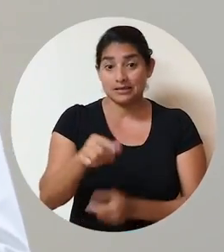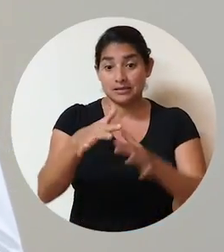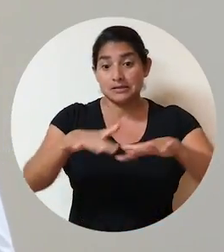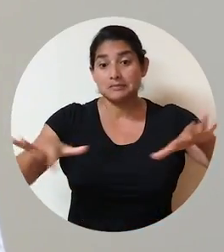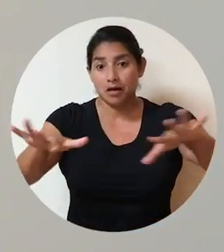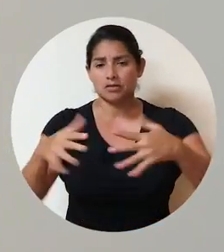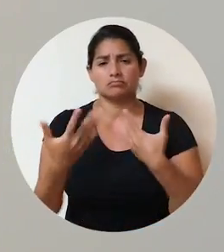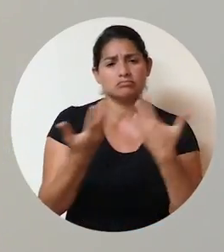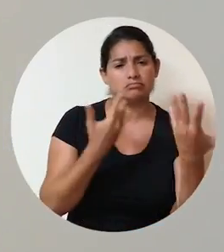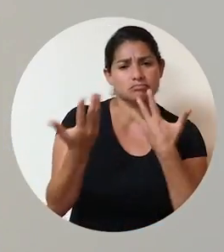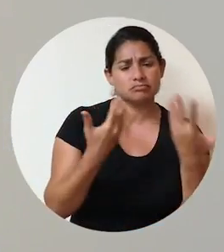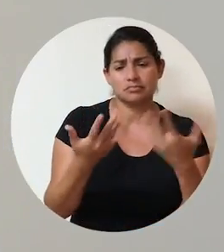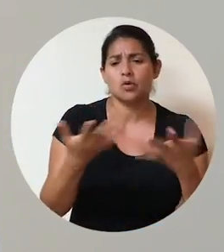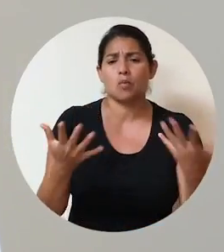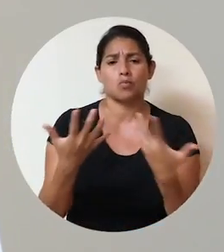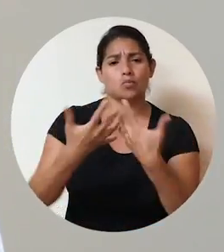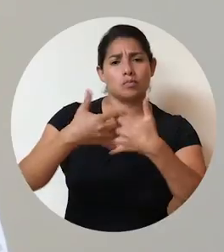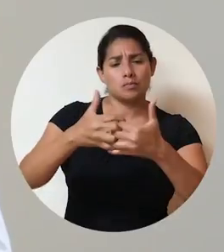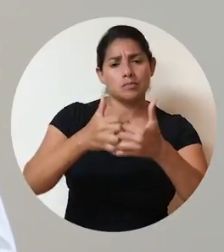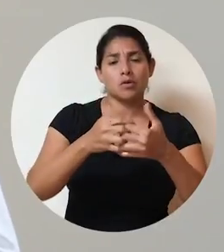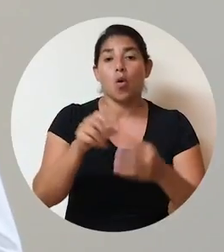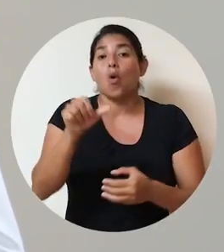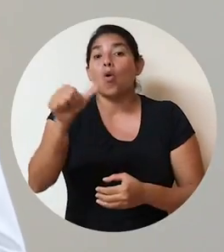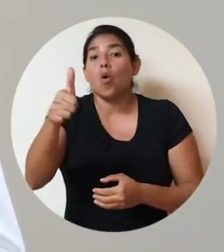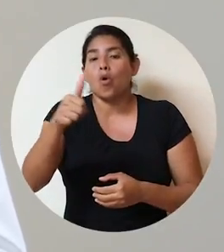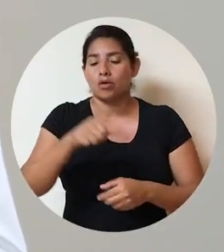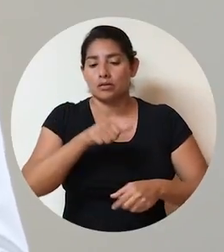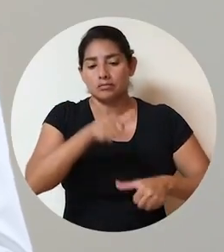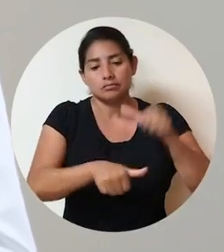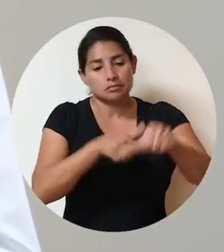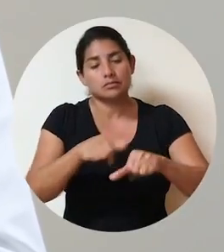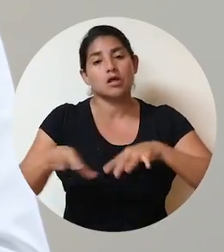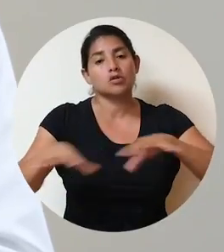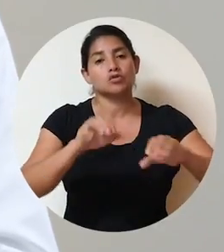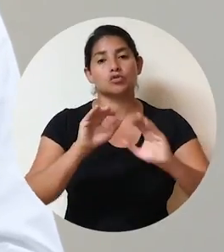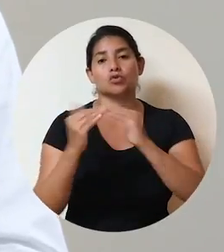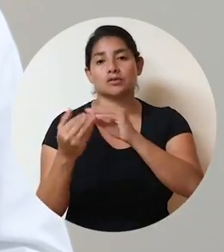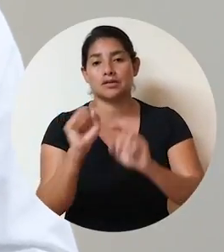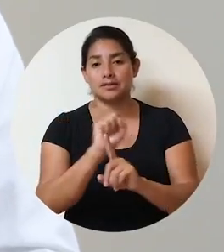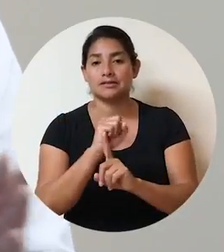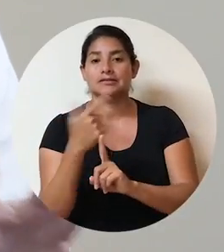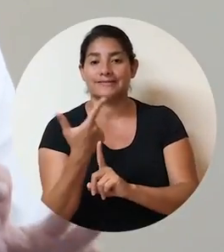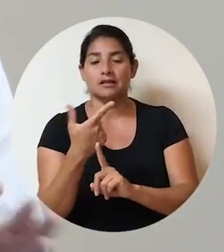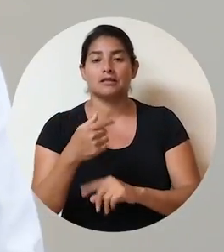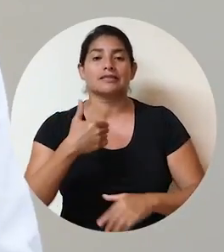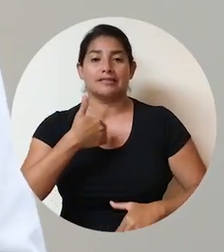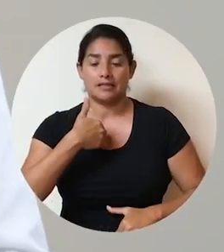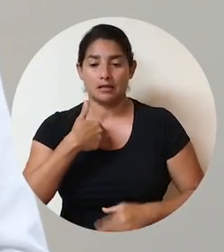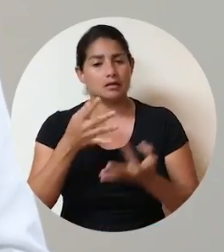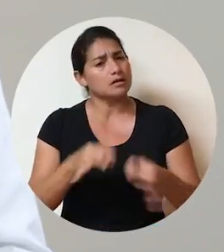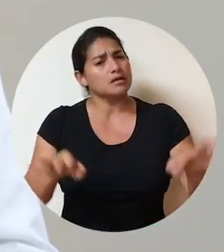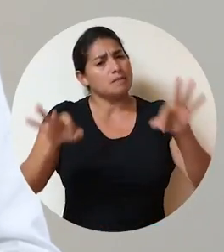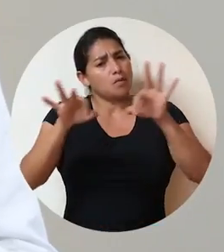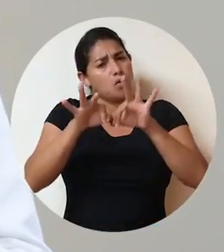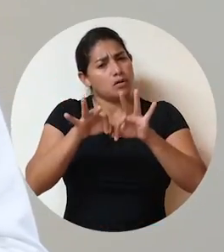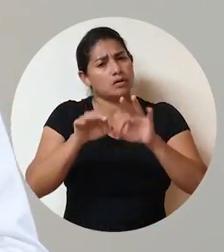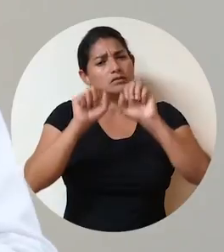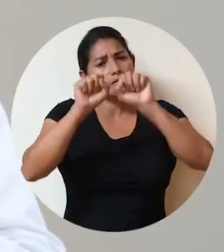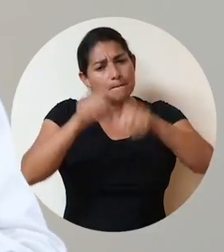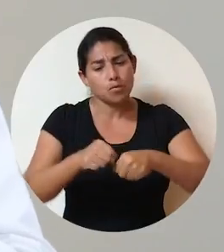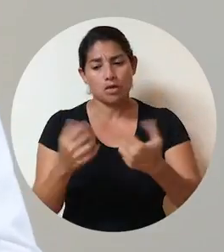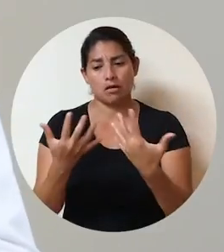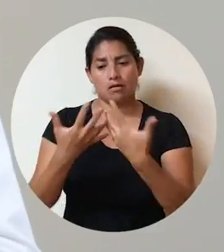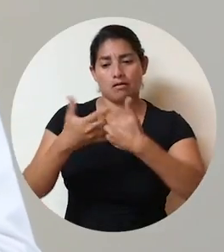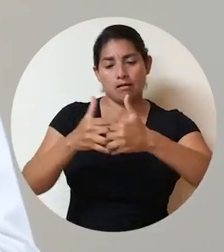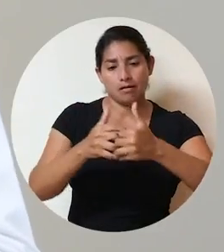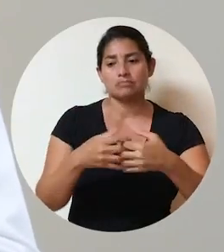Este espacio de diálogo es totalmente compatible con otras iniciativas que la sociedad civil tenga. Lo importante